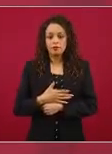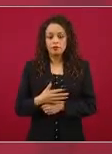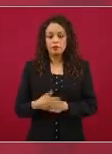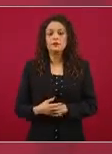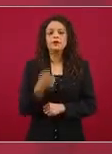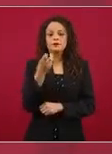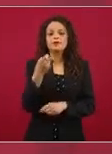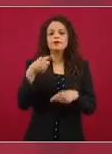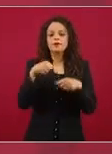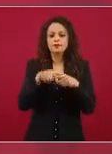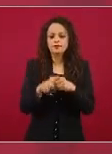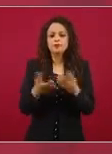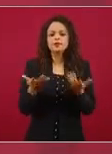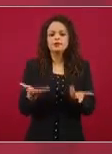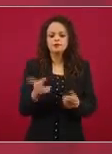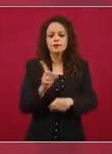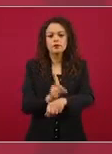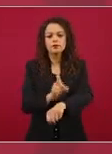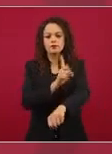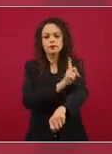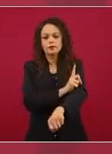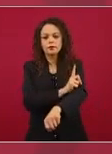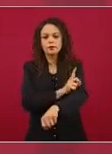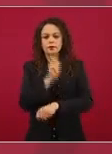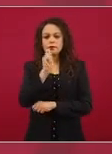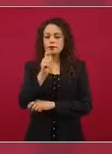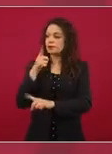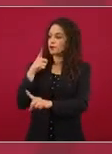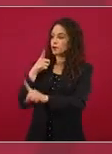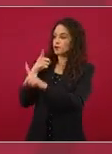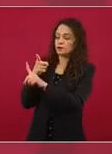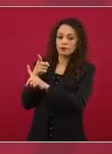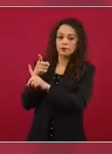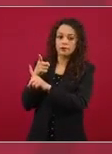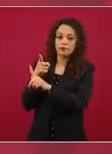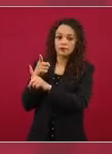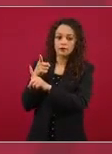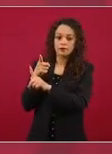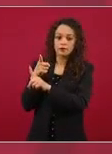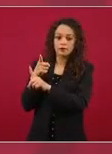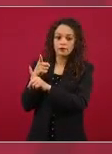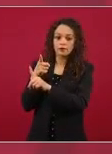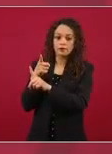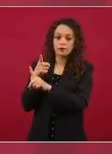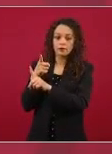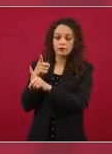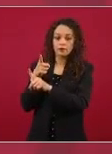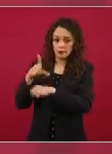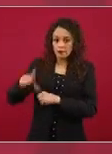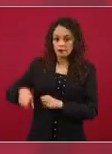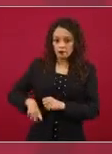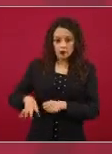el Poder Ejecutivo y lo vamos a seguir haciendo